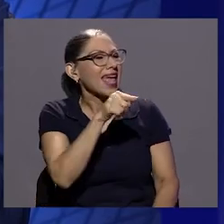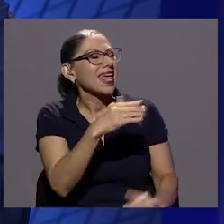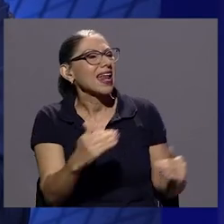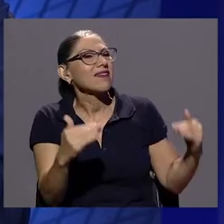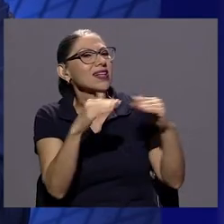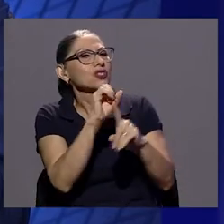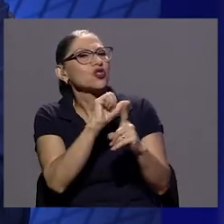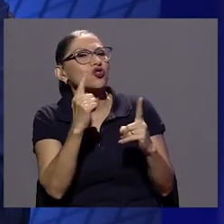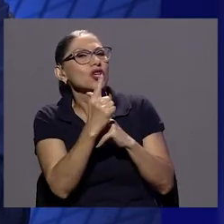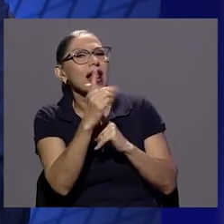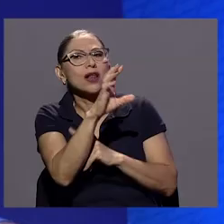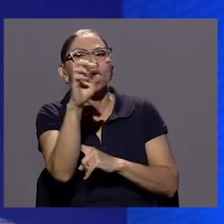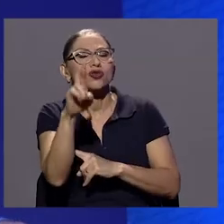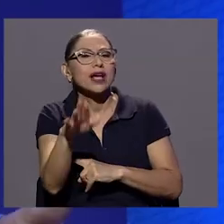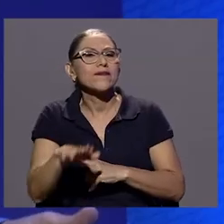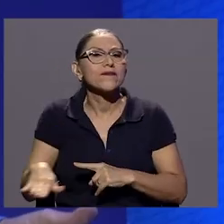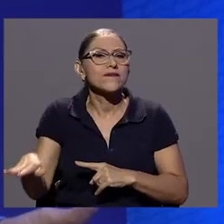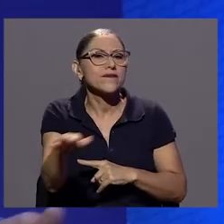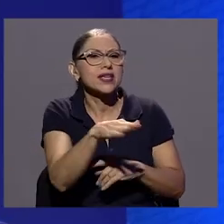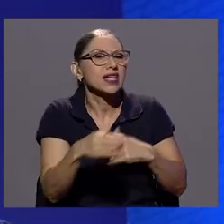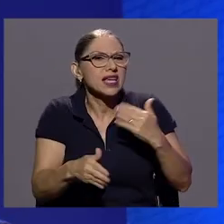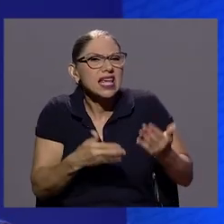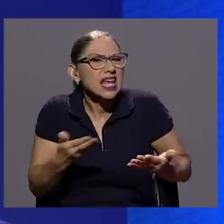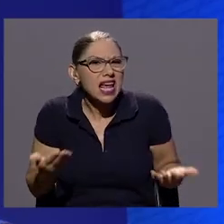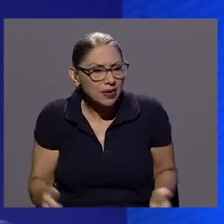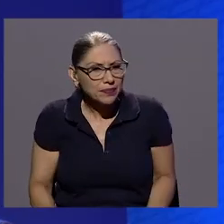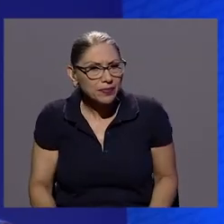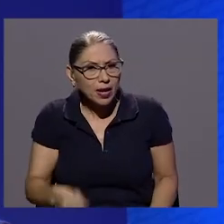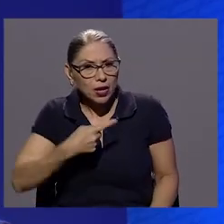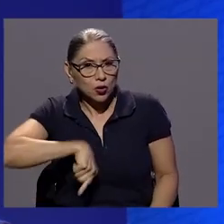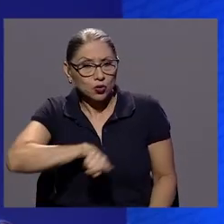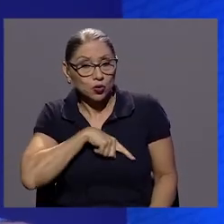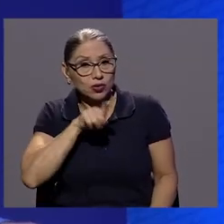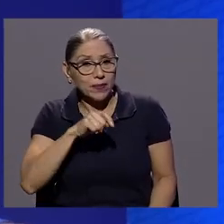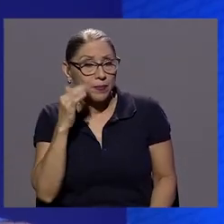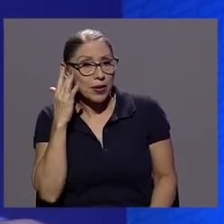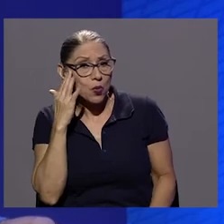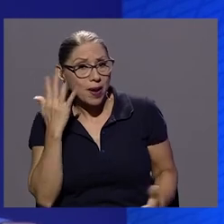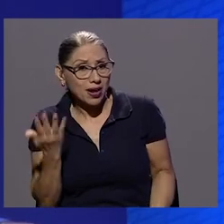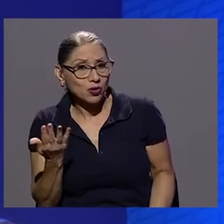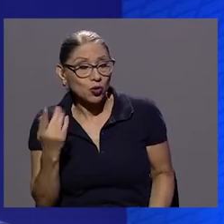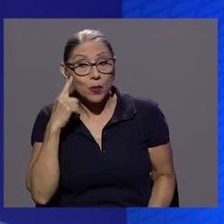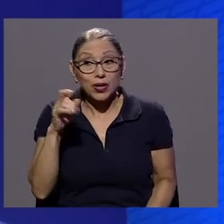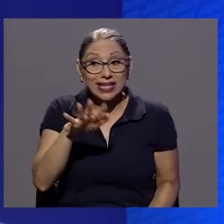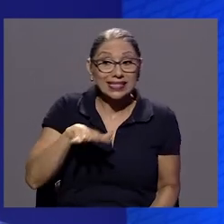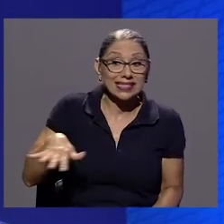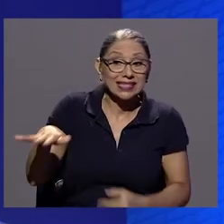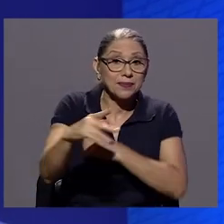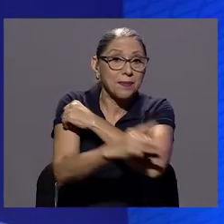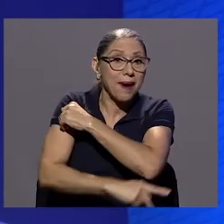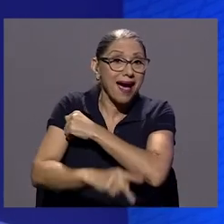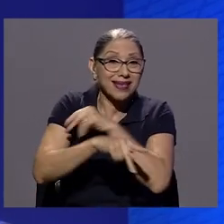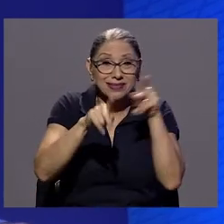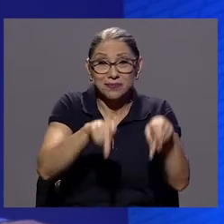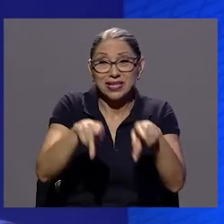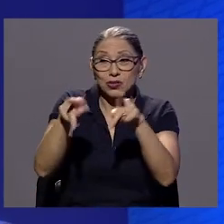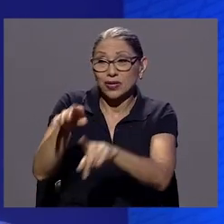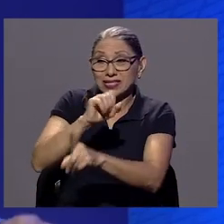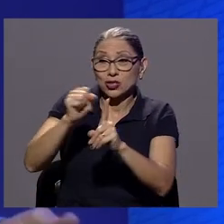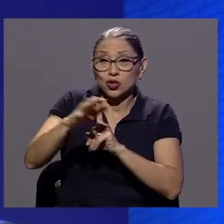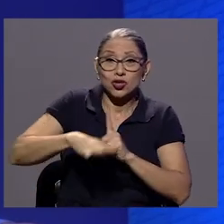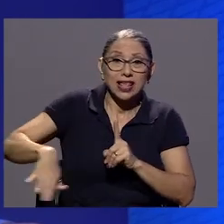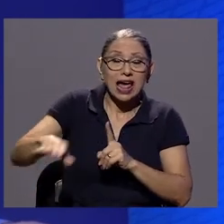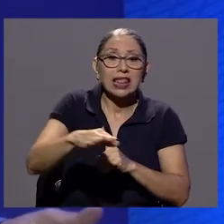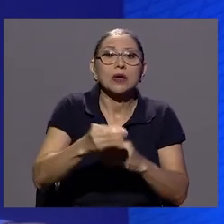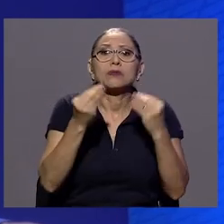andamos? Es decir, deberíamos de preocuparnos porque, don Danilo, una sociedad altamente endeudada, una cantidad